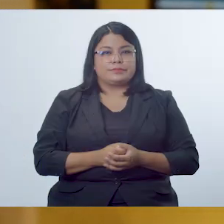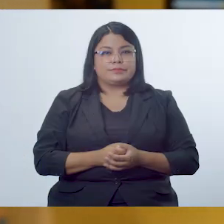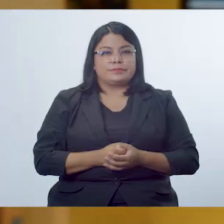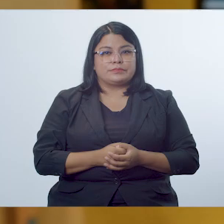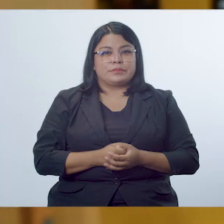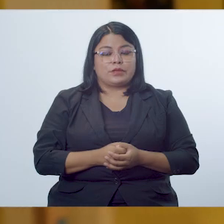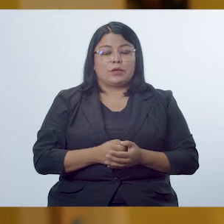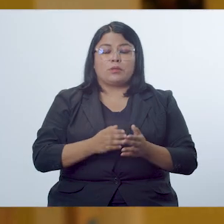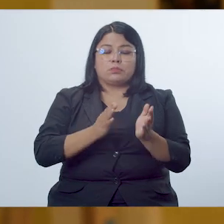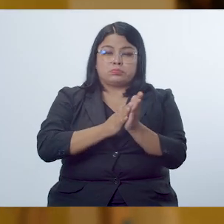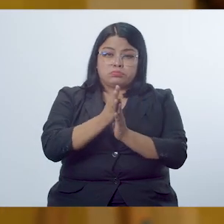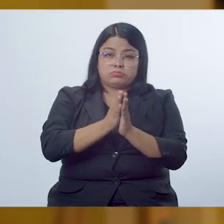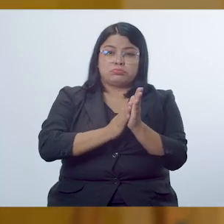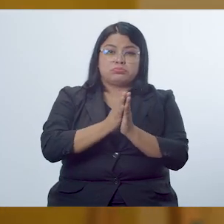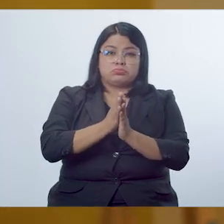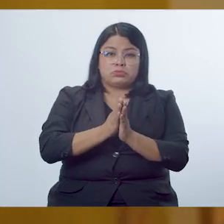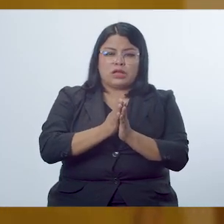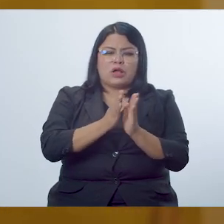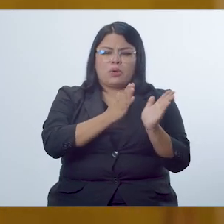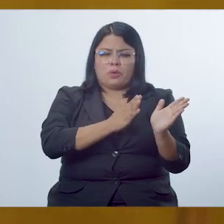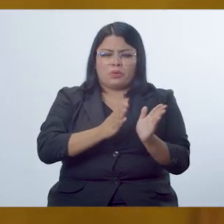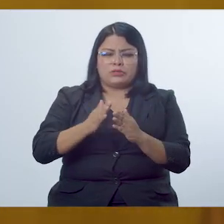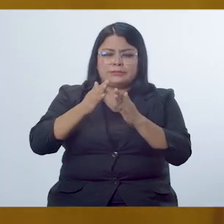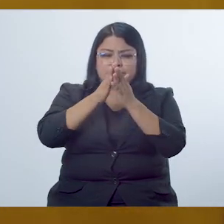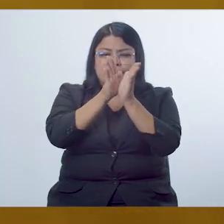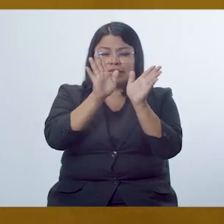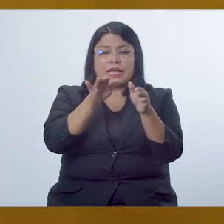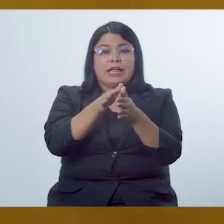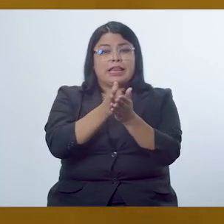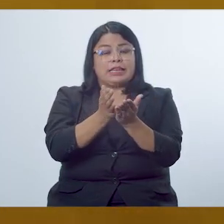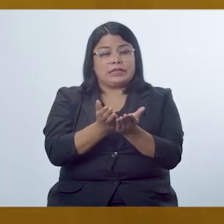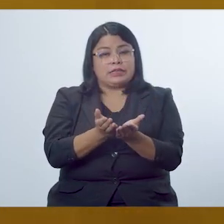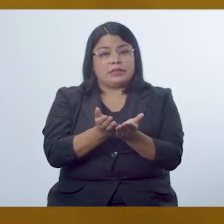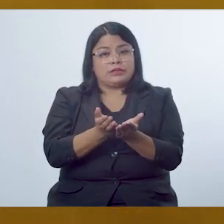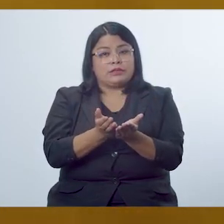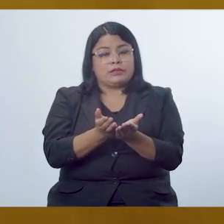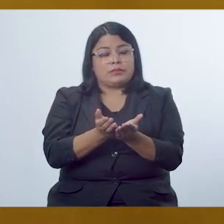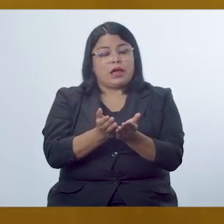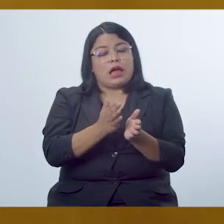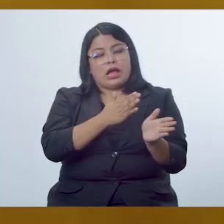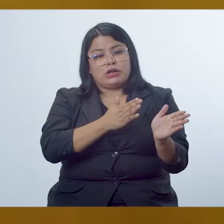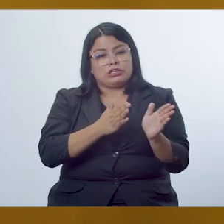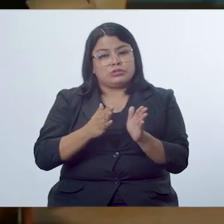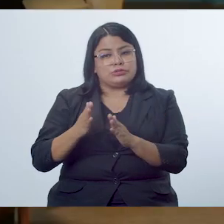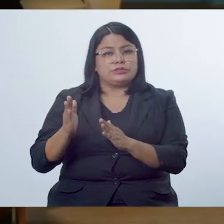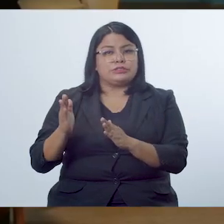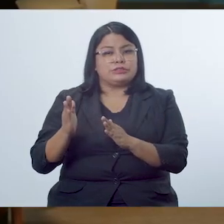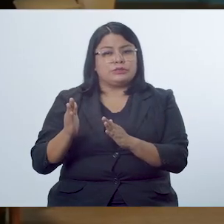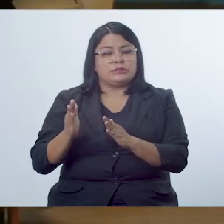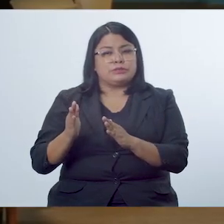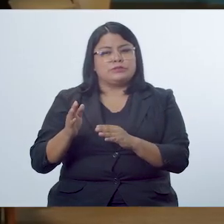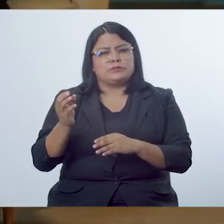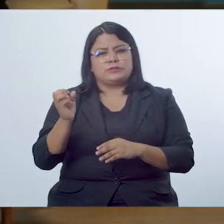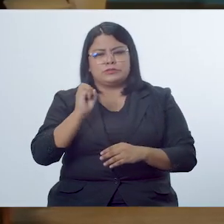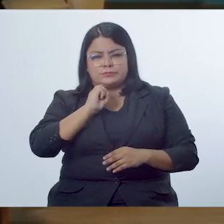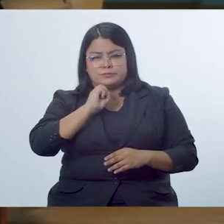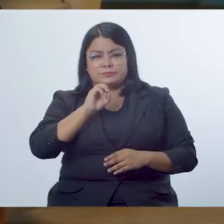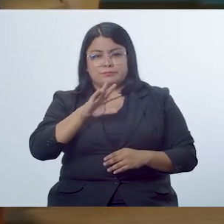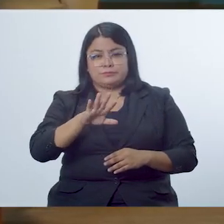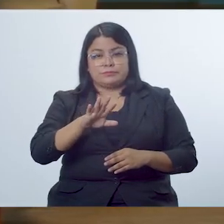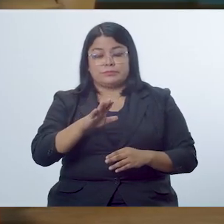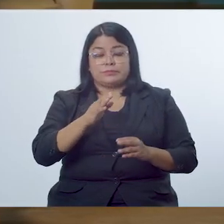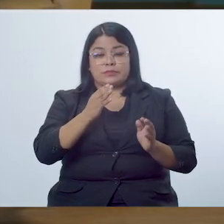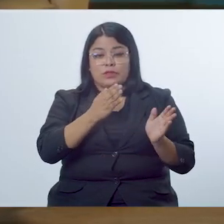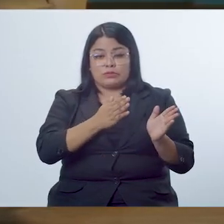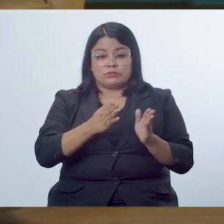Qué interesante, Francisco. ¿Cuál es la estructura general del libro de texto? La estructura del libro de texto, como dije antes, responde a